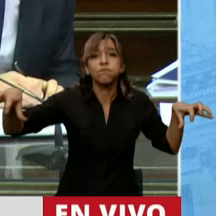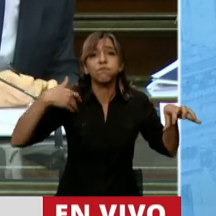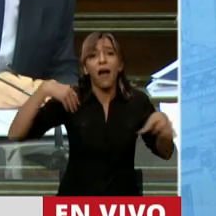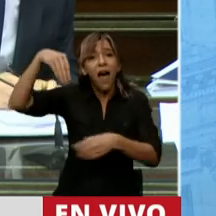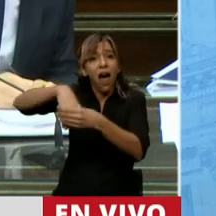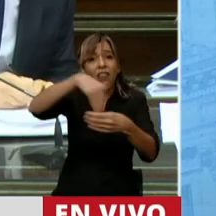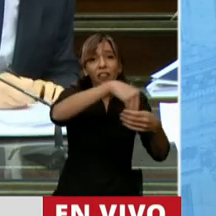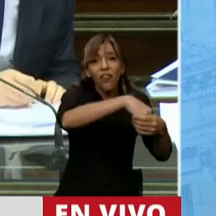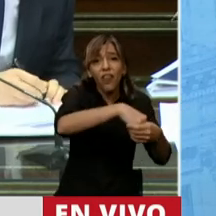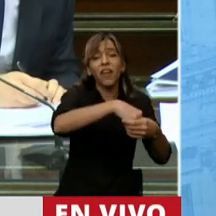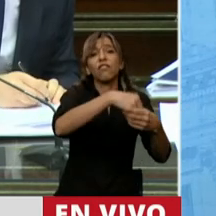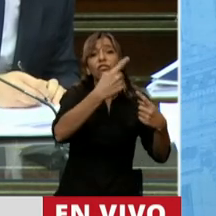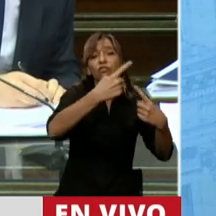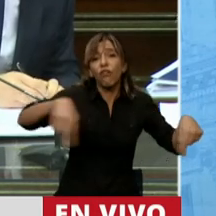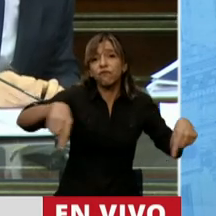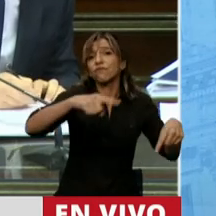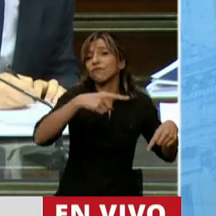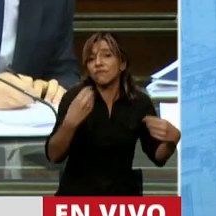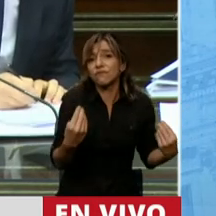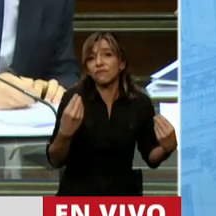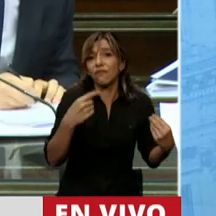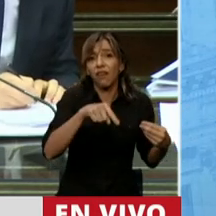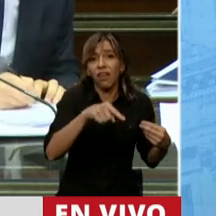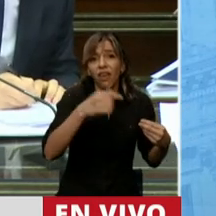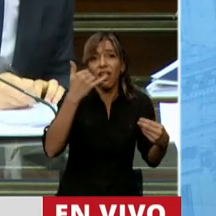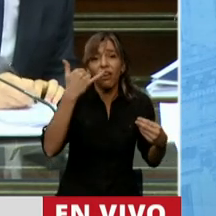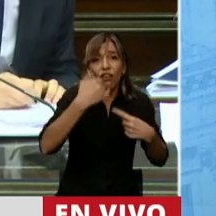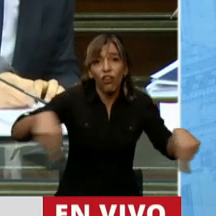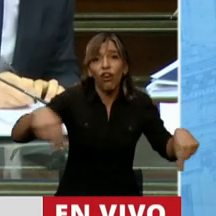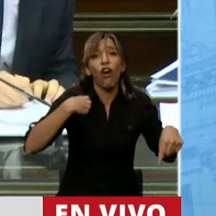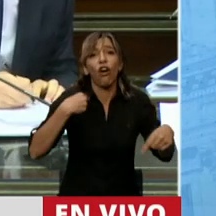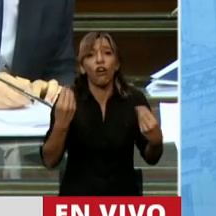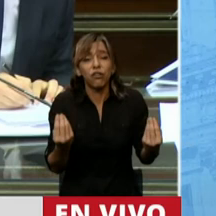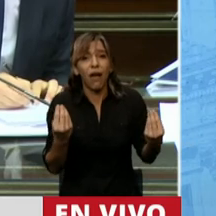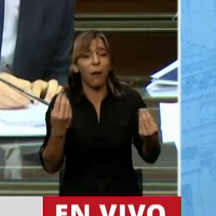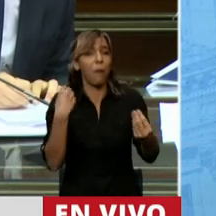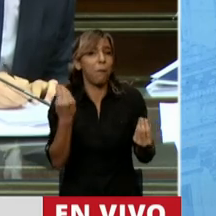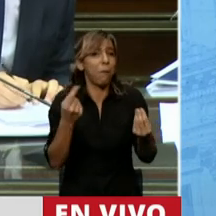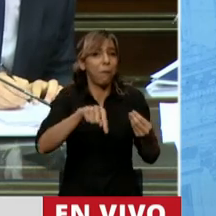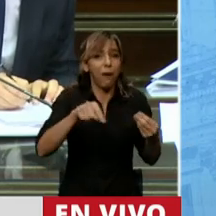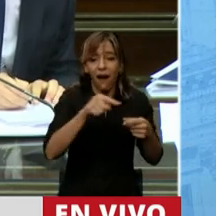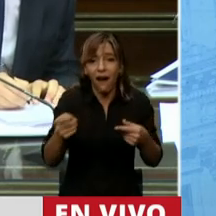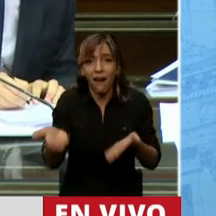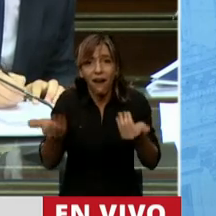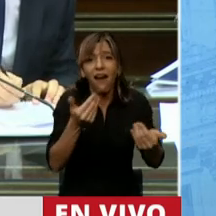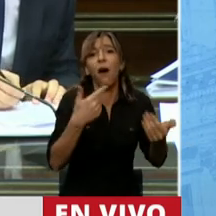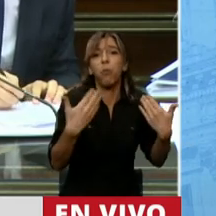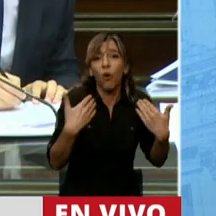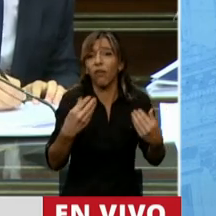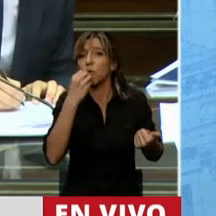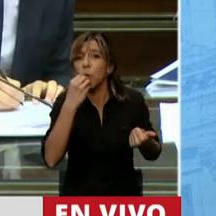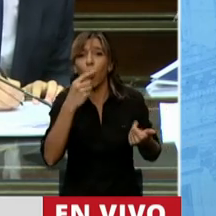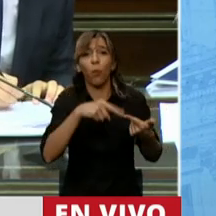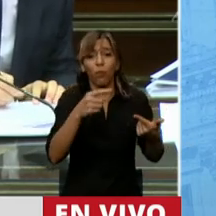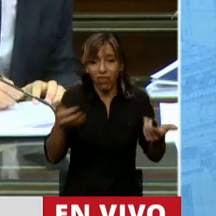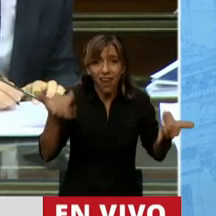lo pido, envíela a las instituciones de beneficencia, que tienen comedores, que tienen merenderos, por favor,